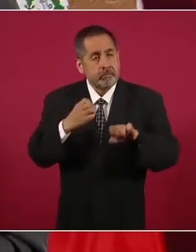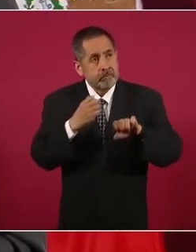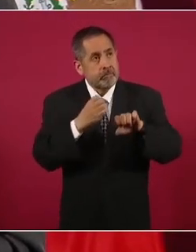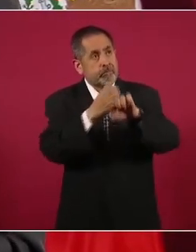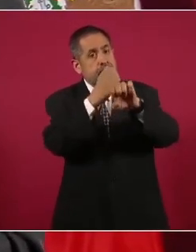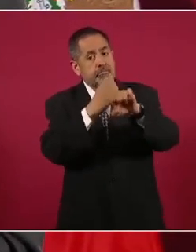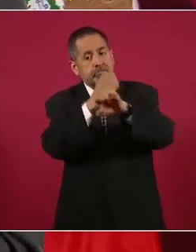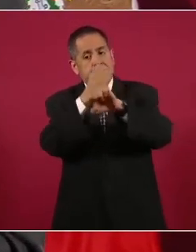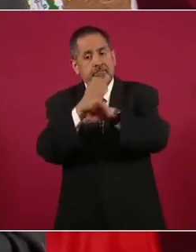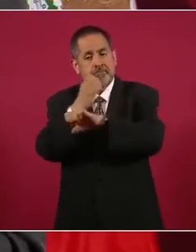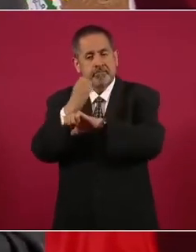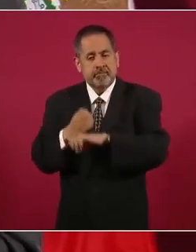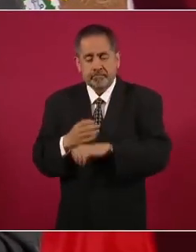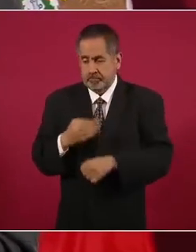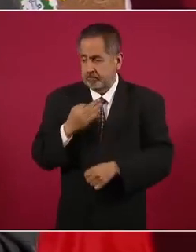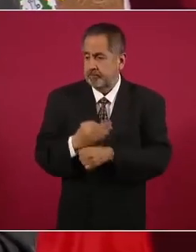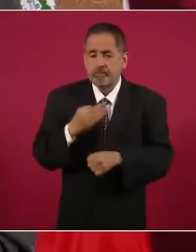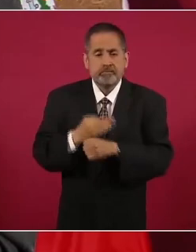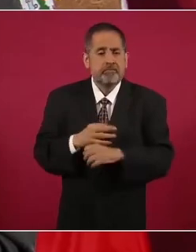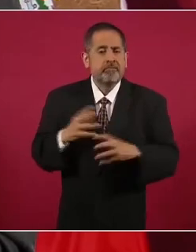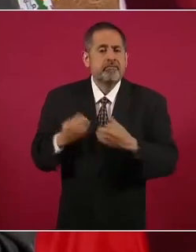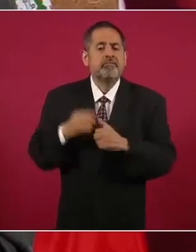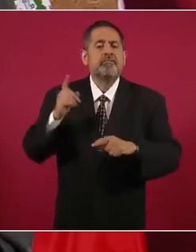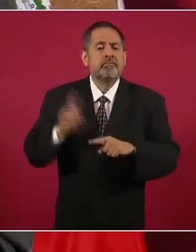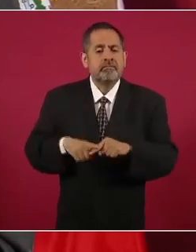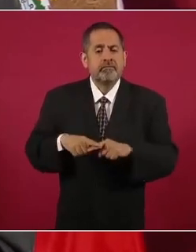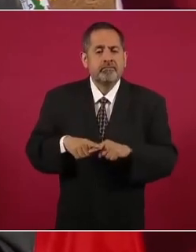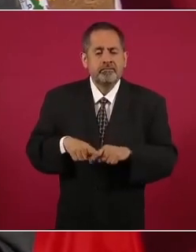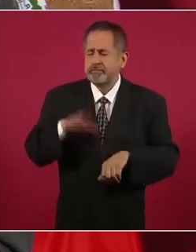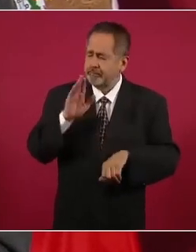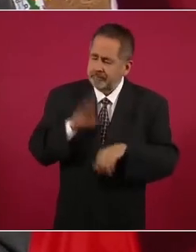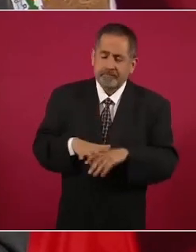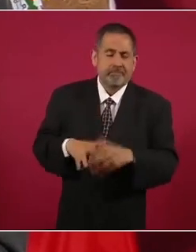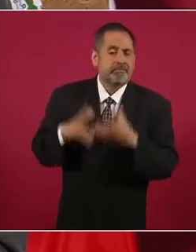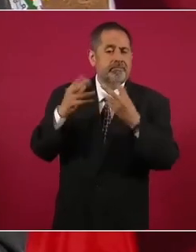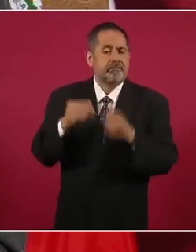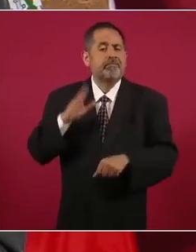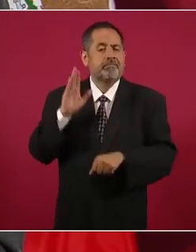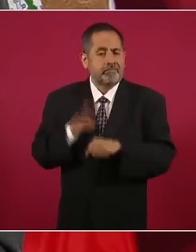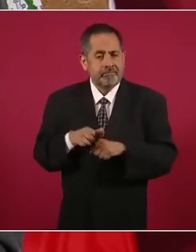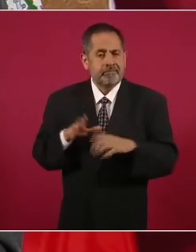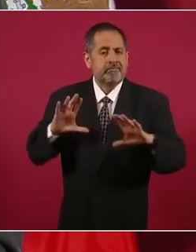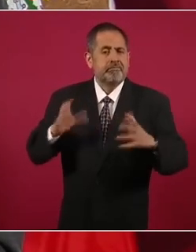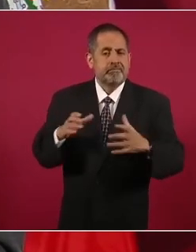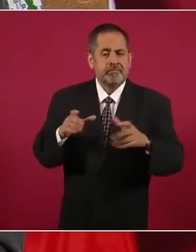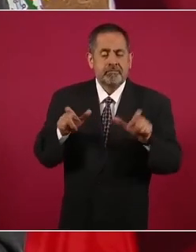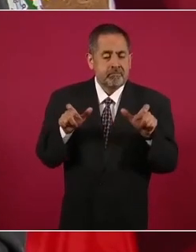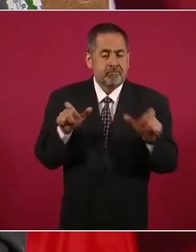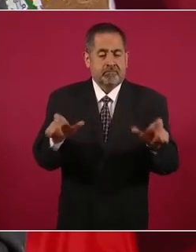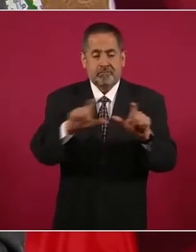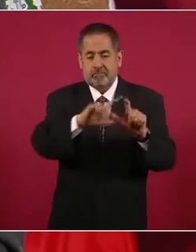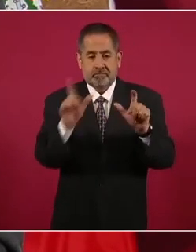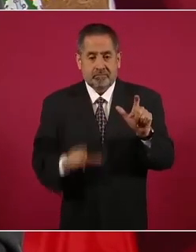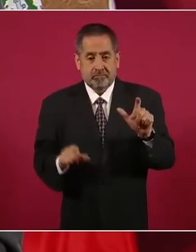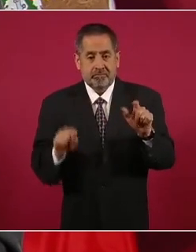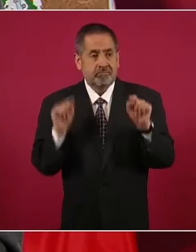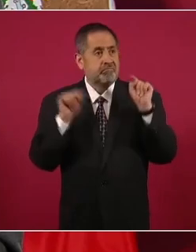donde al día de hoy hay más elementos de la Guardia Nacional